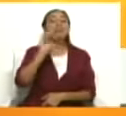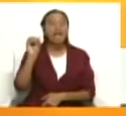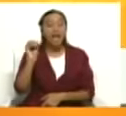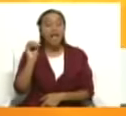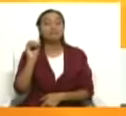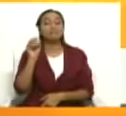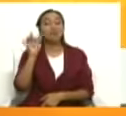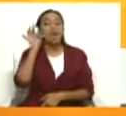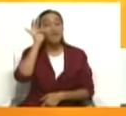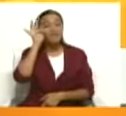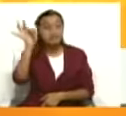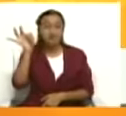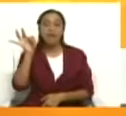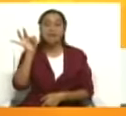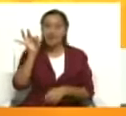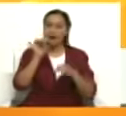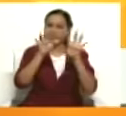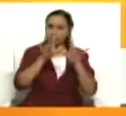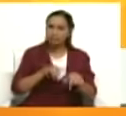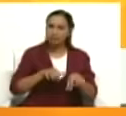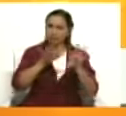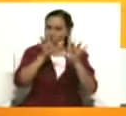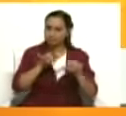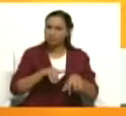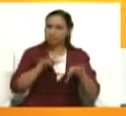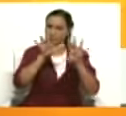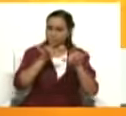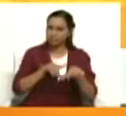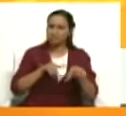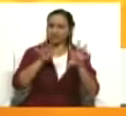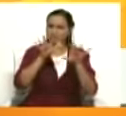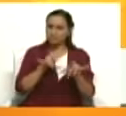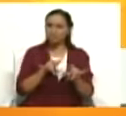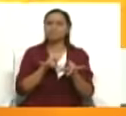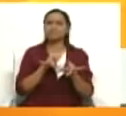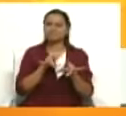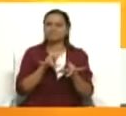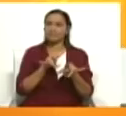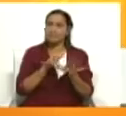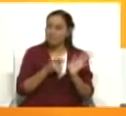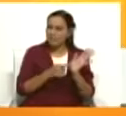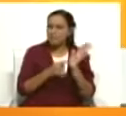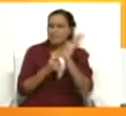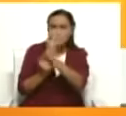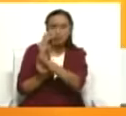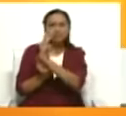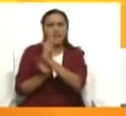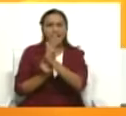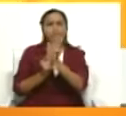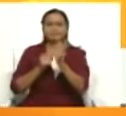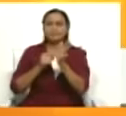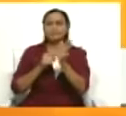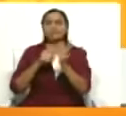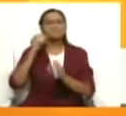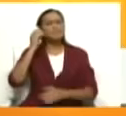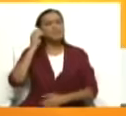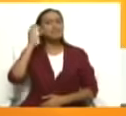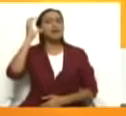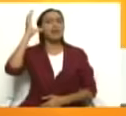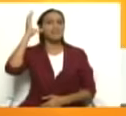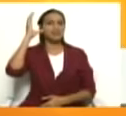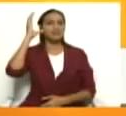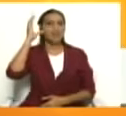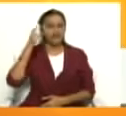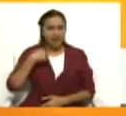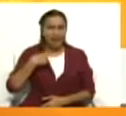solamente sin casos, nos fuimos mucho más allá a demostrar la capacidad que